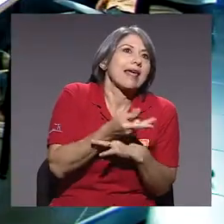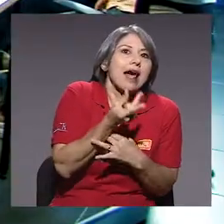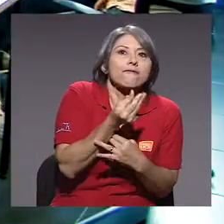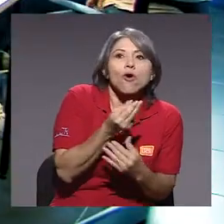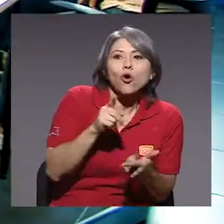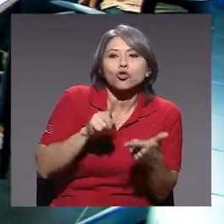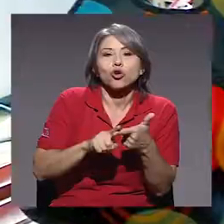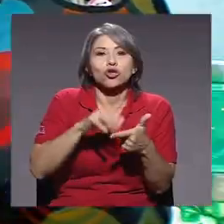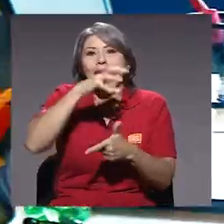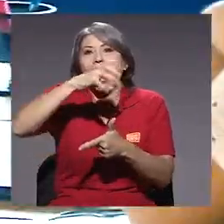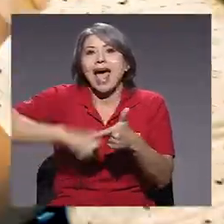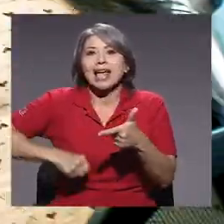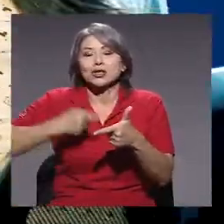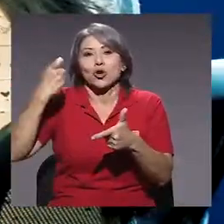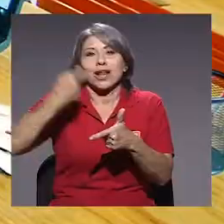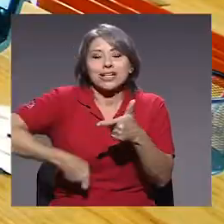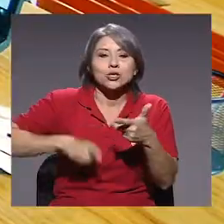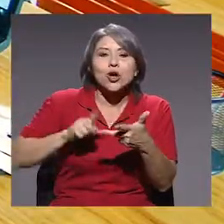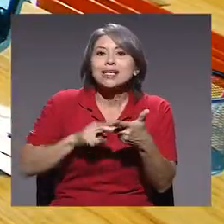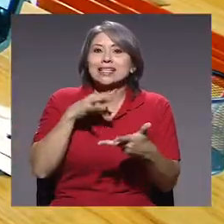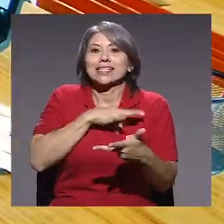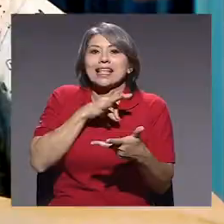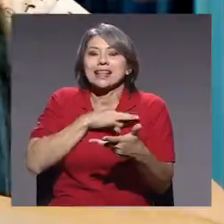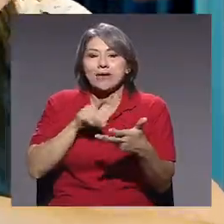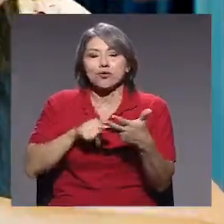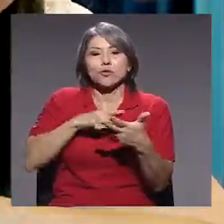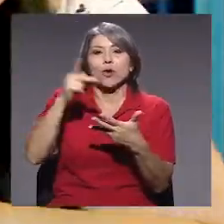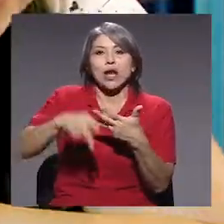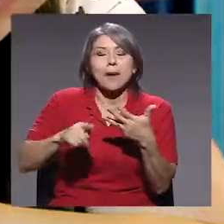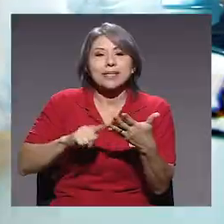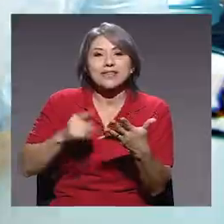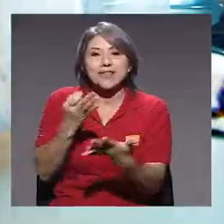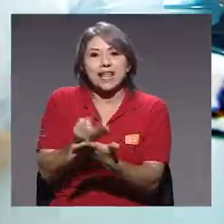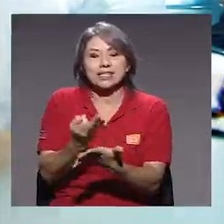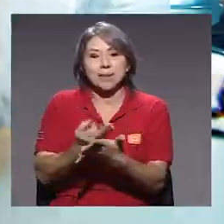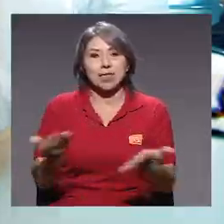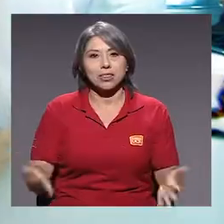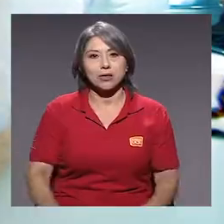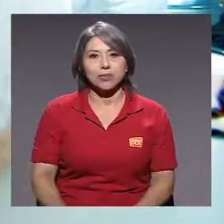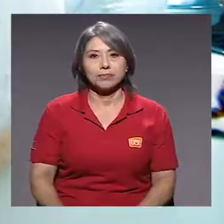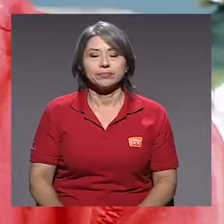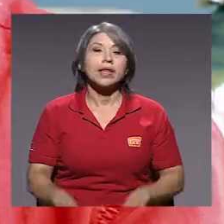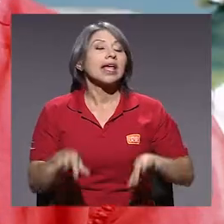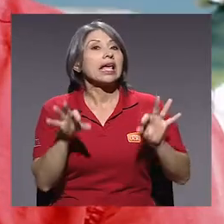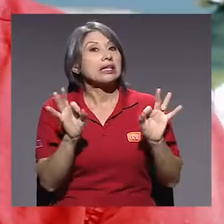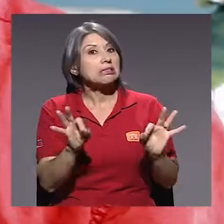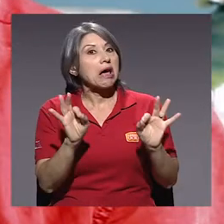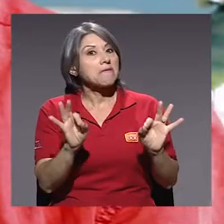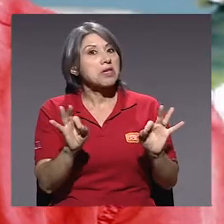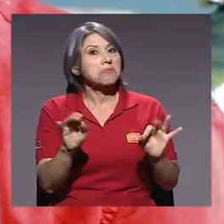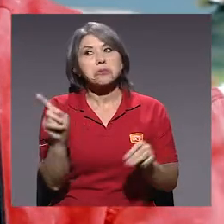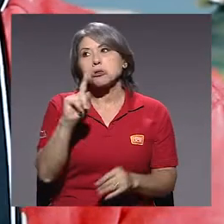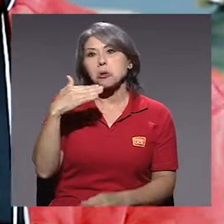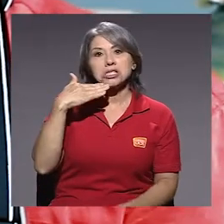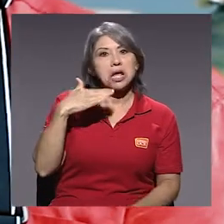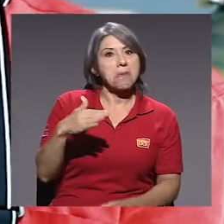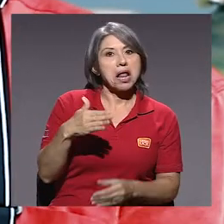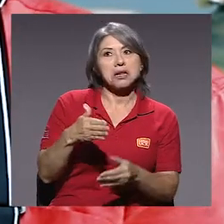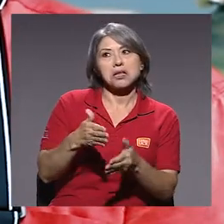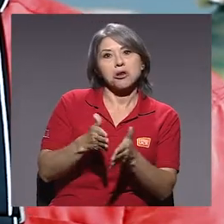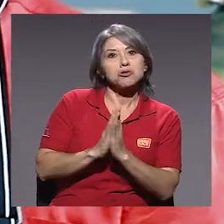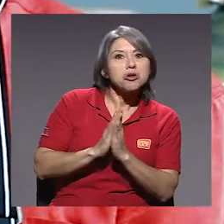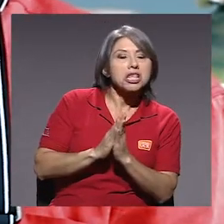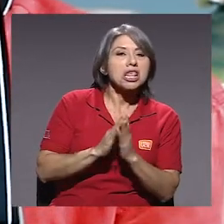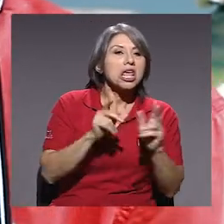a fondos, a exoneraciones, a incentivos, a programas, a financiamiento. Que está bien, no está mal que lo